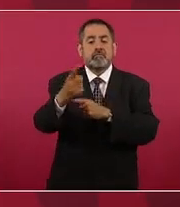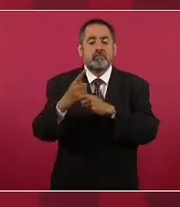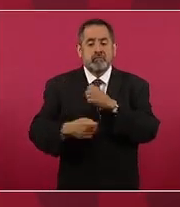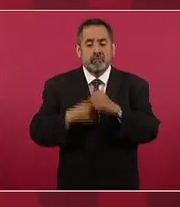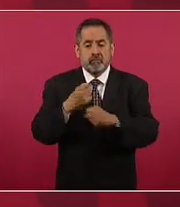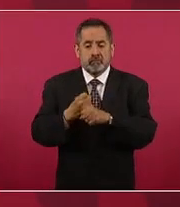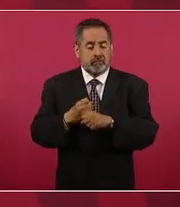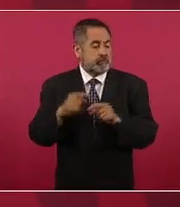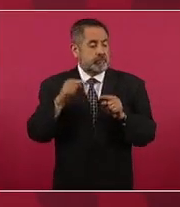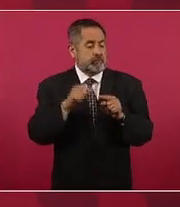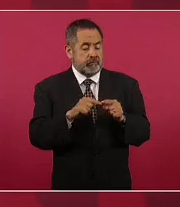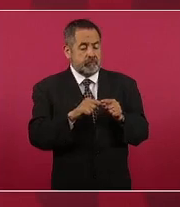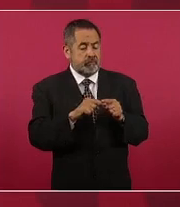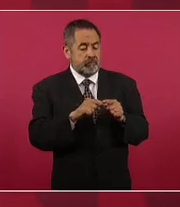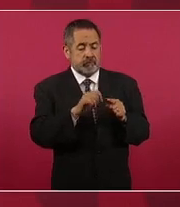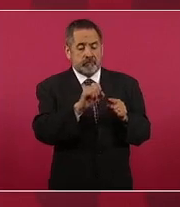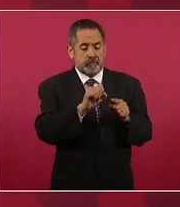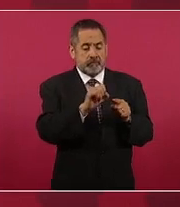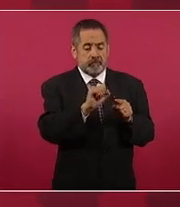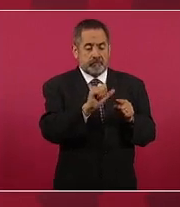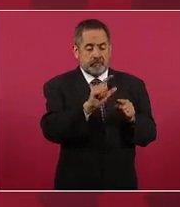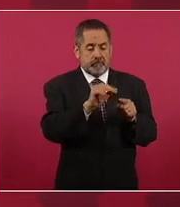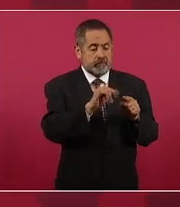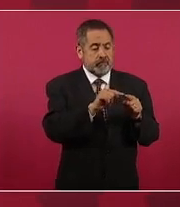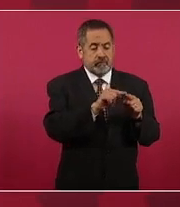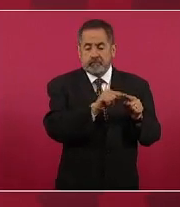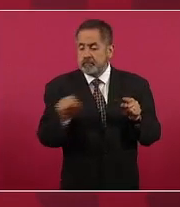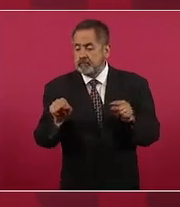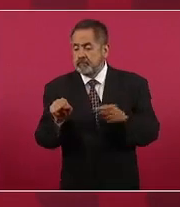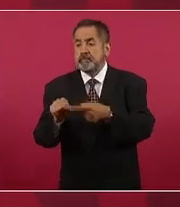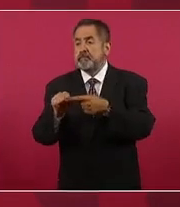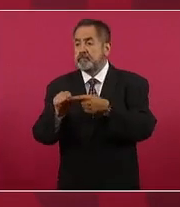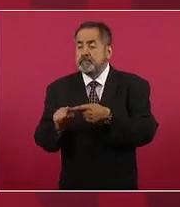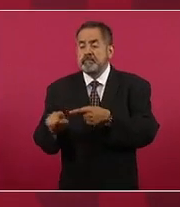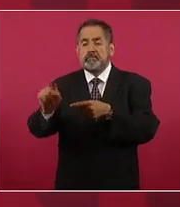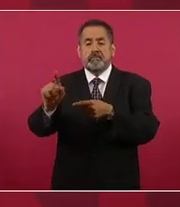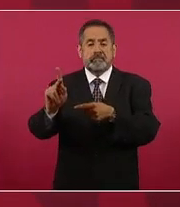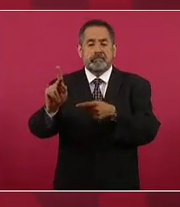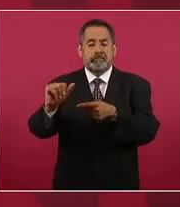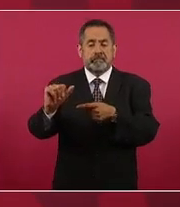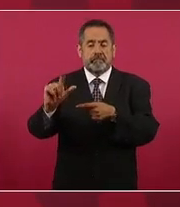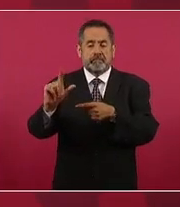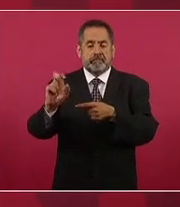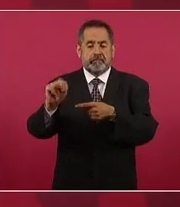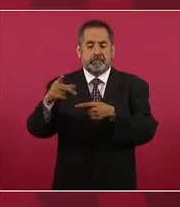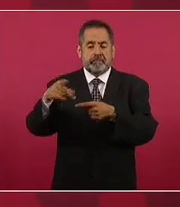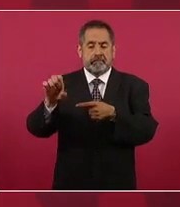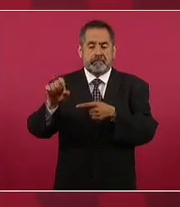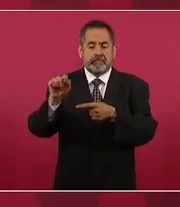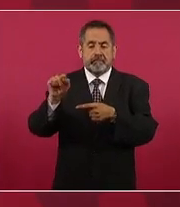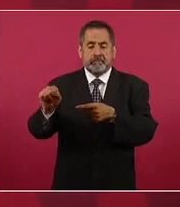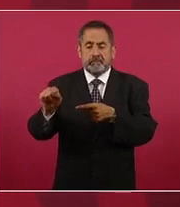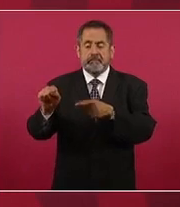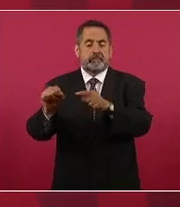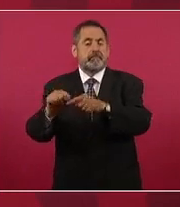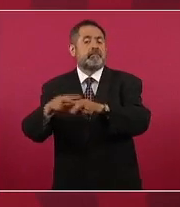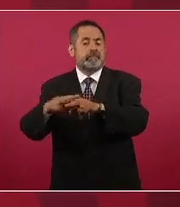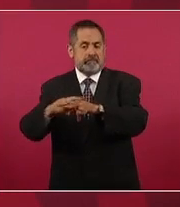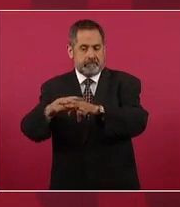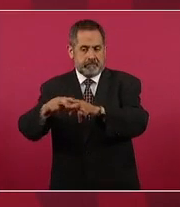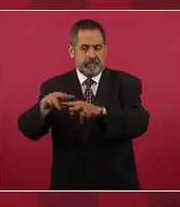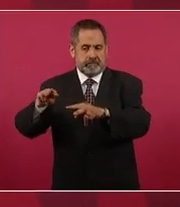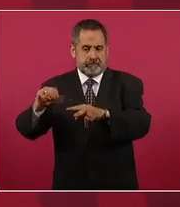Cruz llegar a Coatzacoalcos de Coatzacoalcos a Palenque y de Palenque tomar el Tren Maya